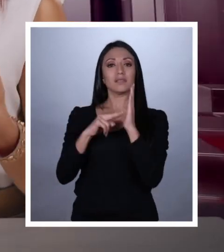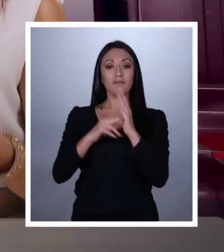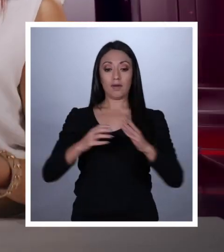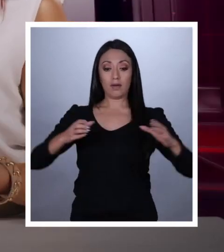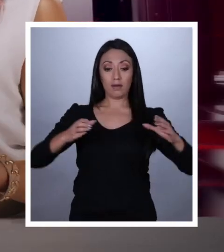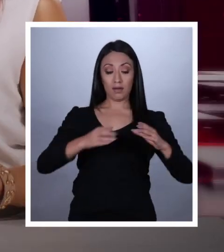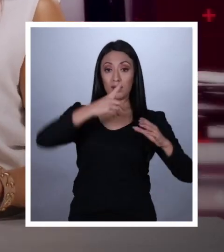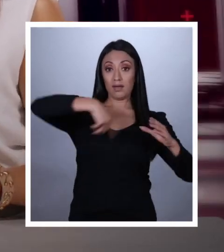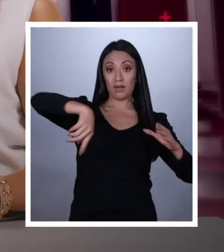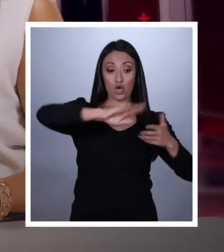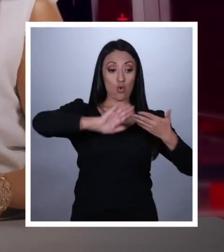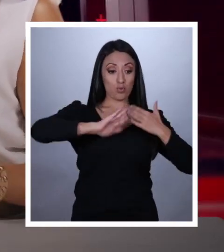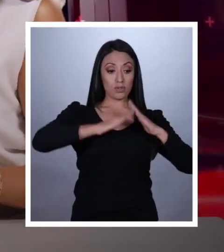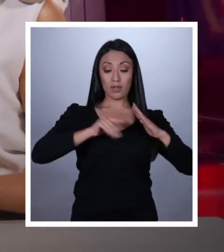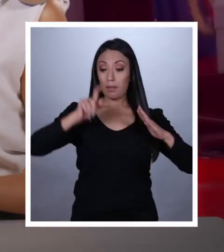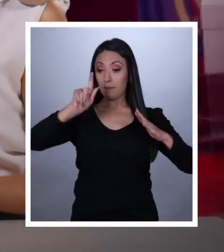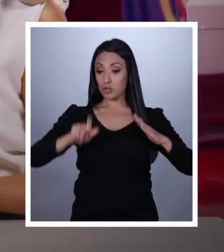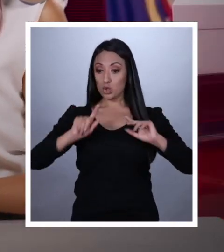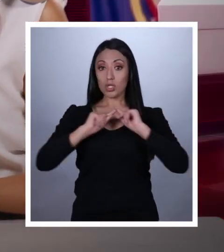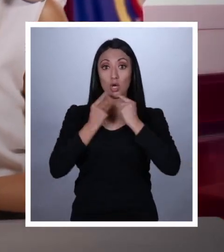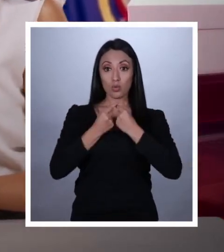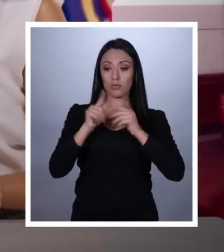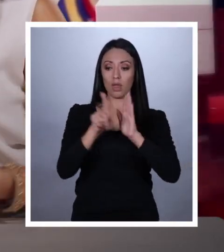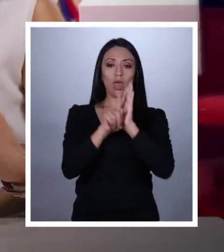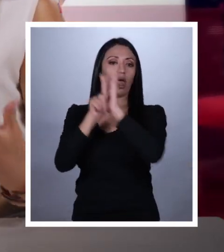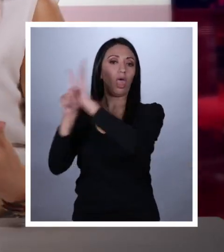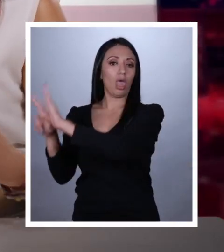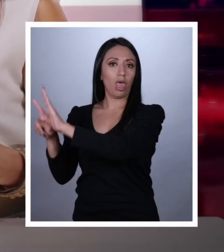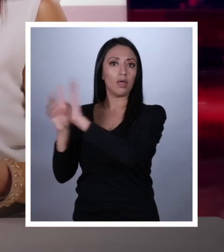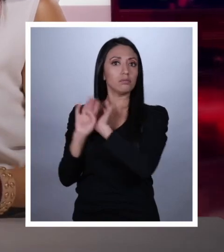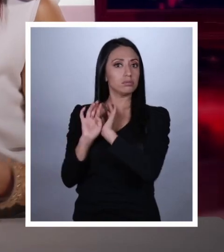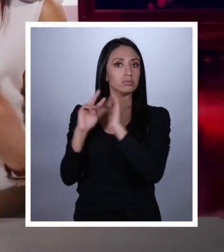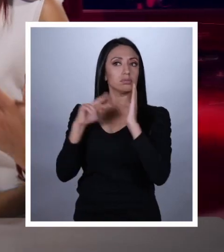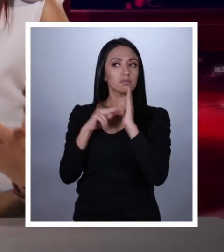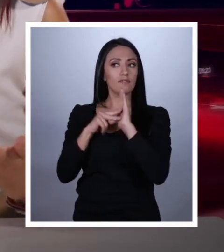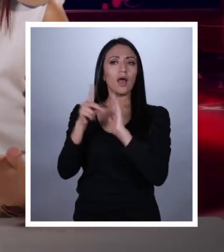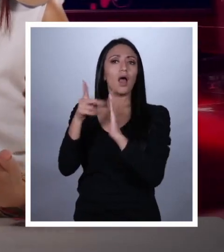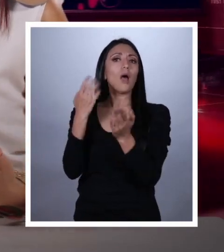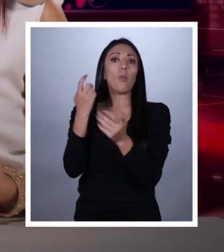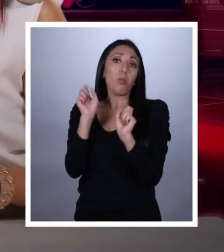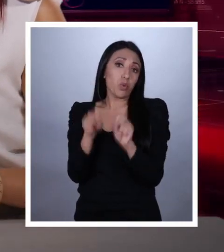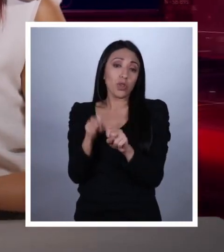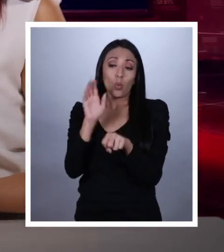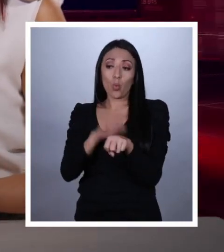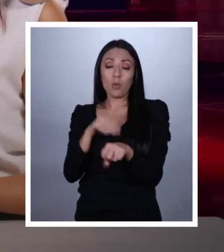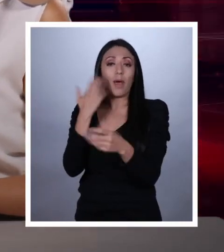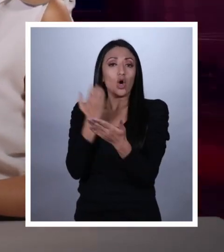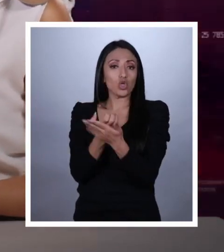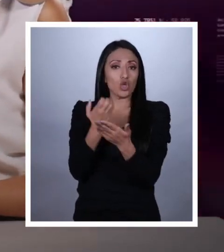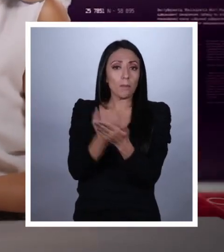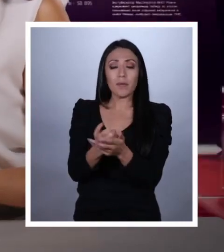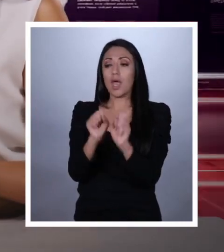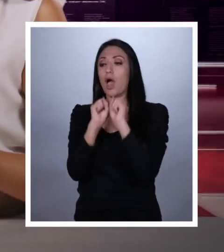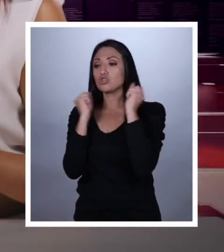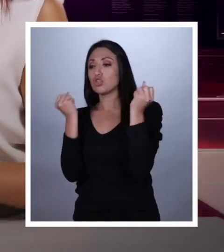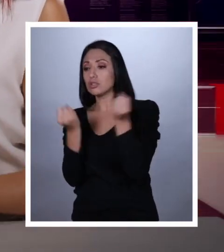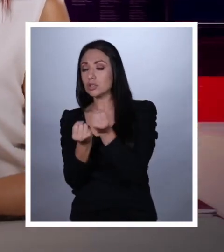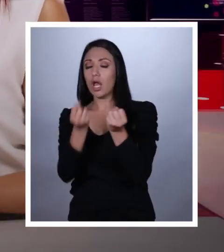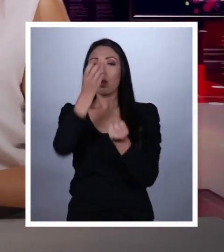marginación de una persona o un grupo social. Exclusión que puede ser económica, social, cultural,